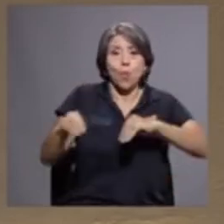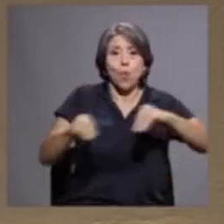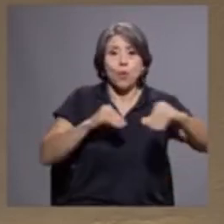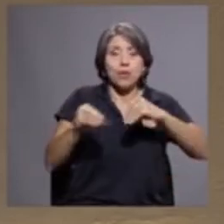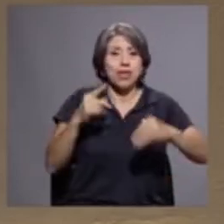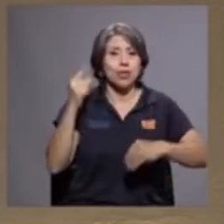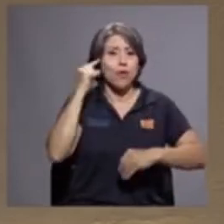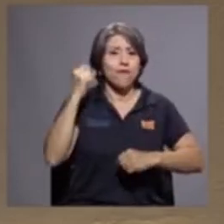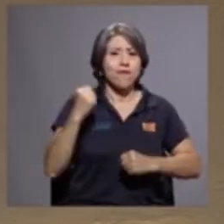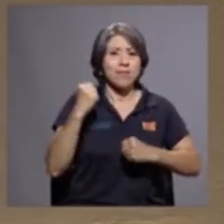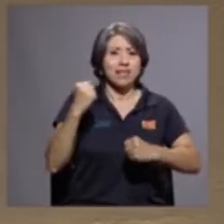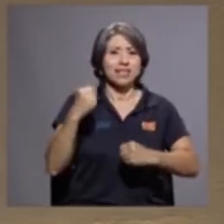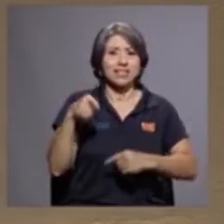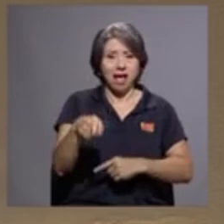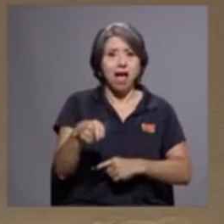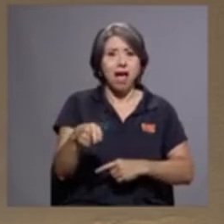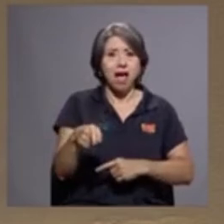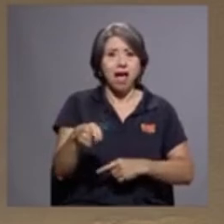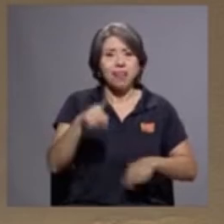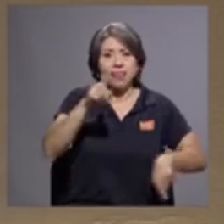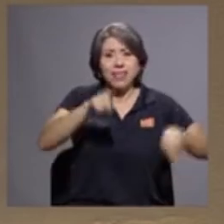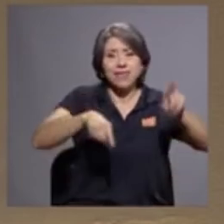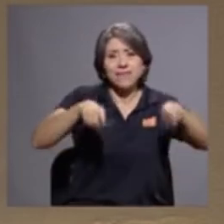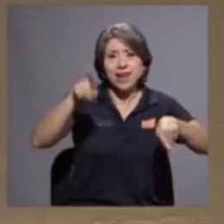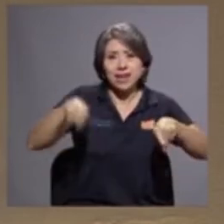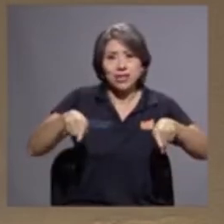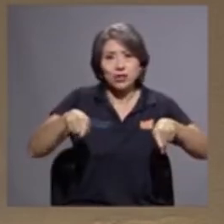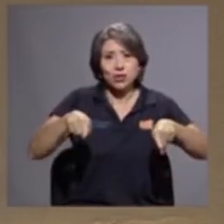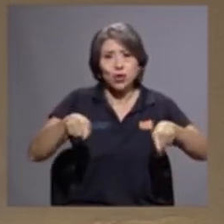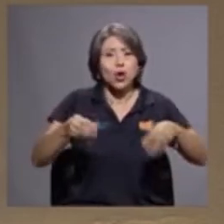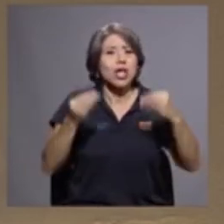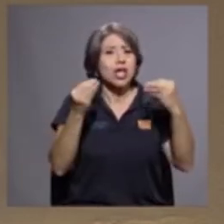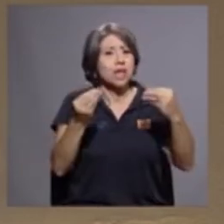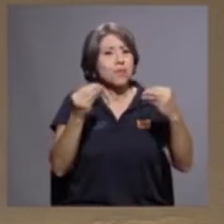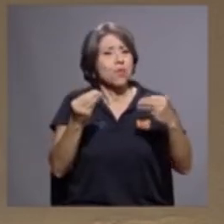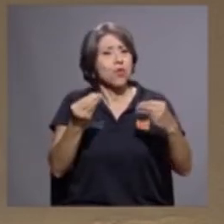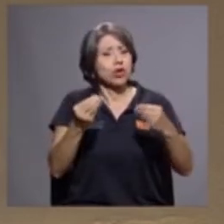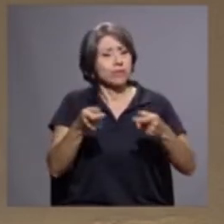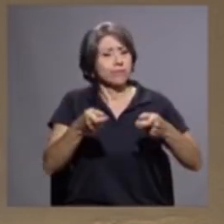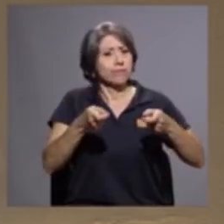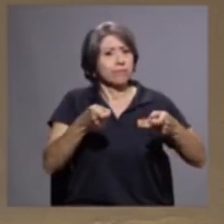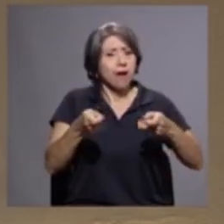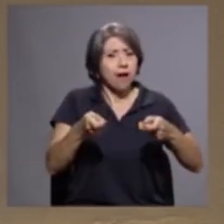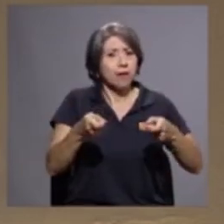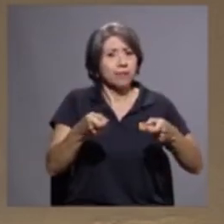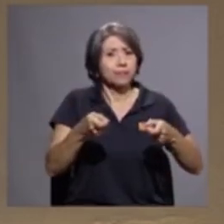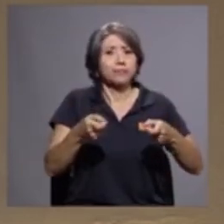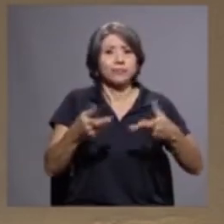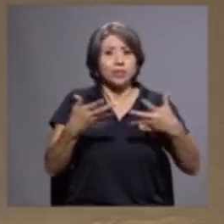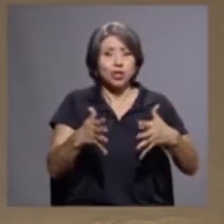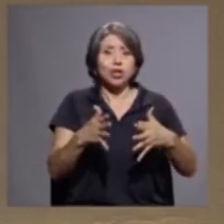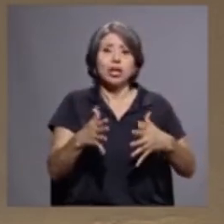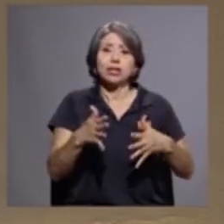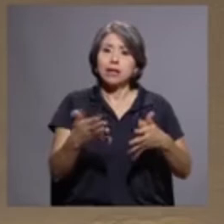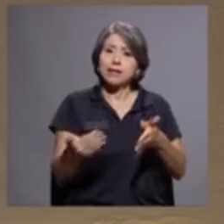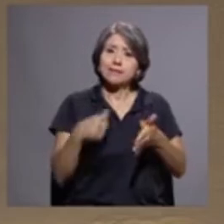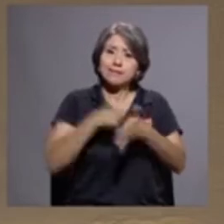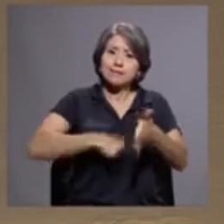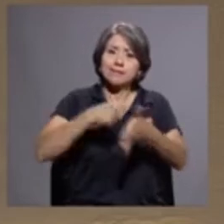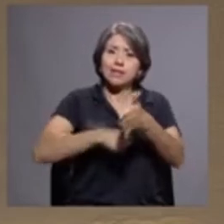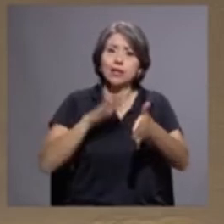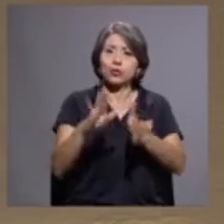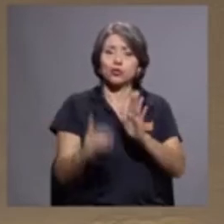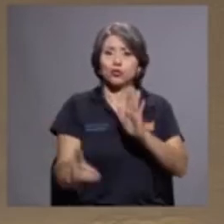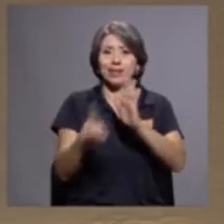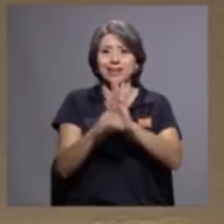también, diverso y sobre todo muy autocompositivo en el marco de sus reivindicaciones, nos